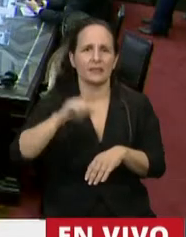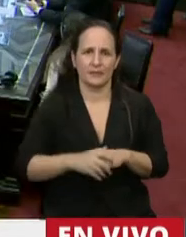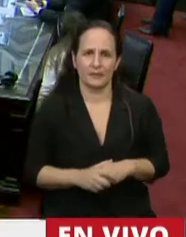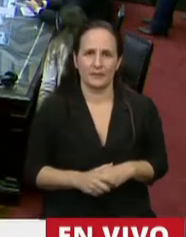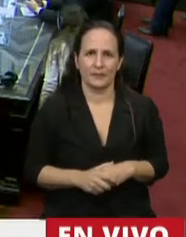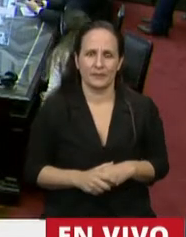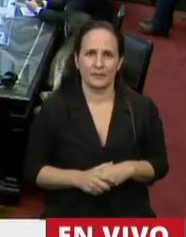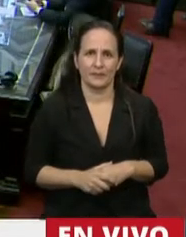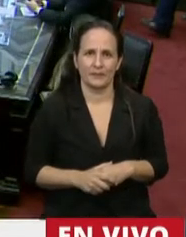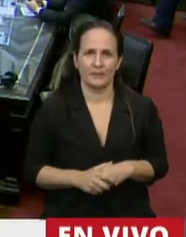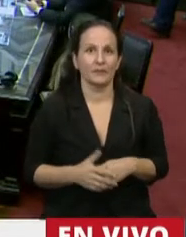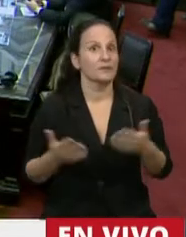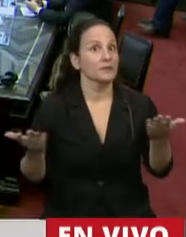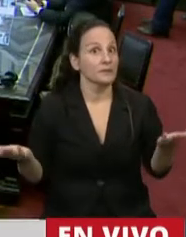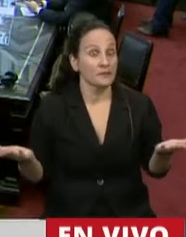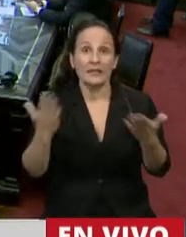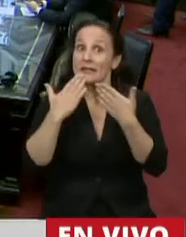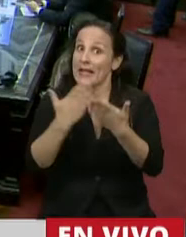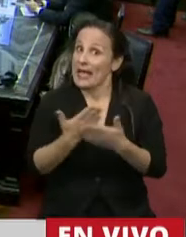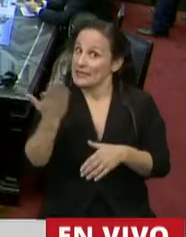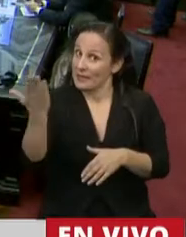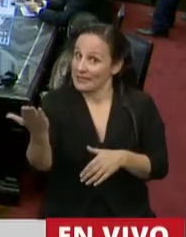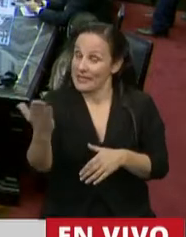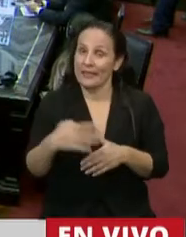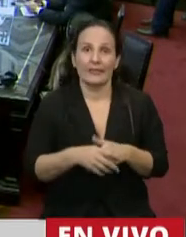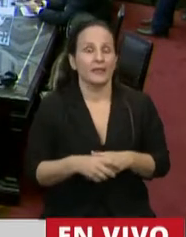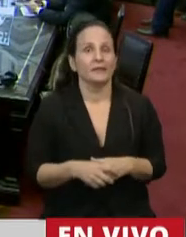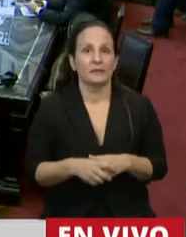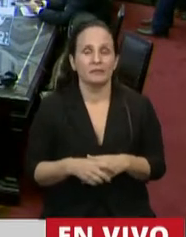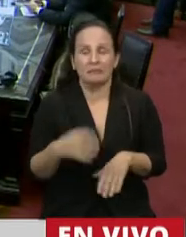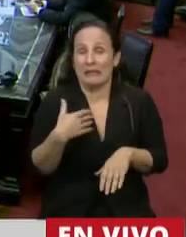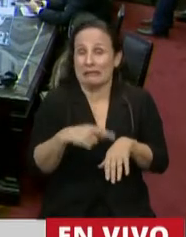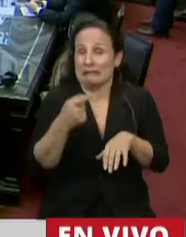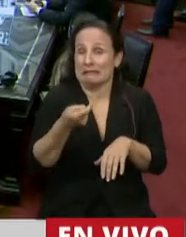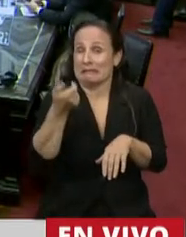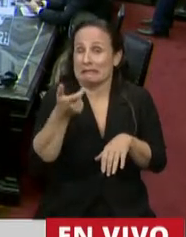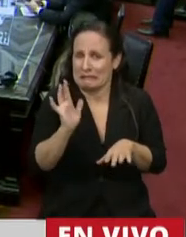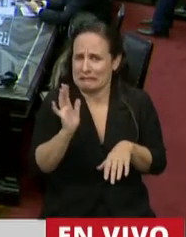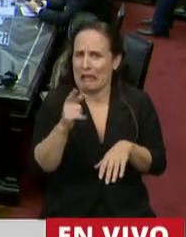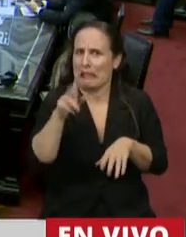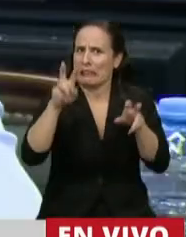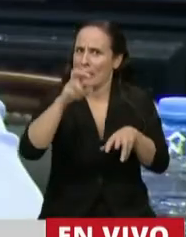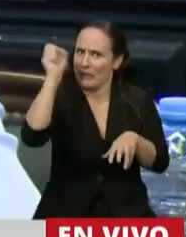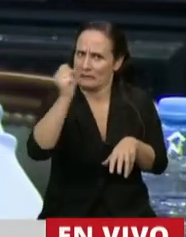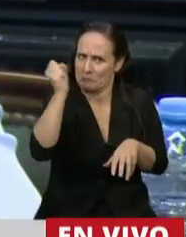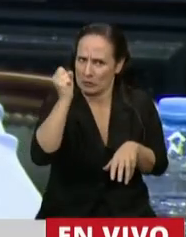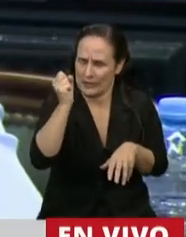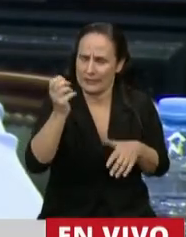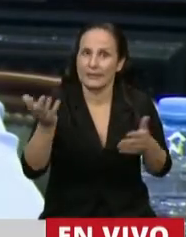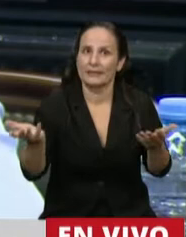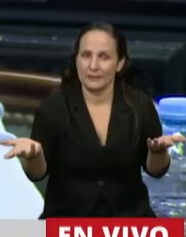Gracias, señor Presidente. Tengo poquitos minutos para un tema muy importante, así que